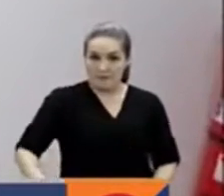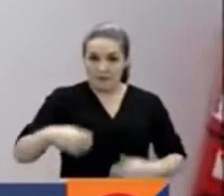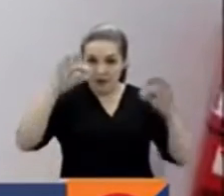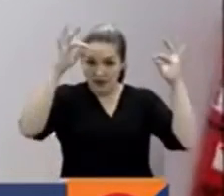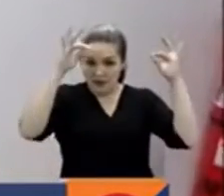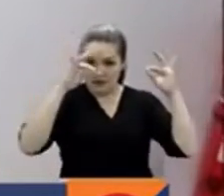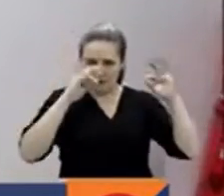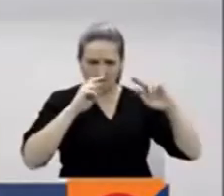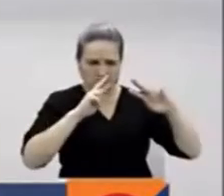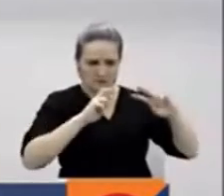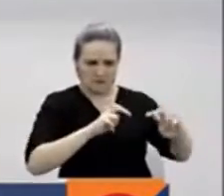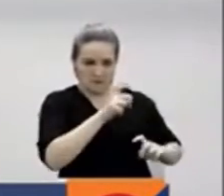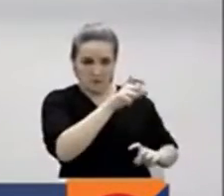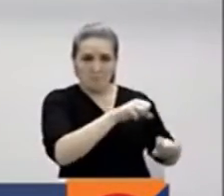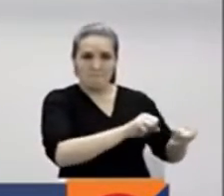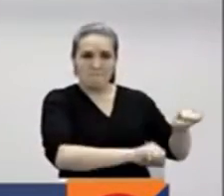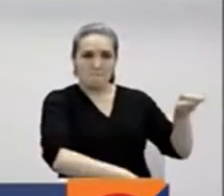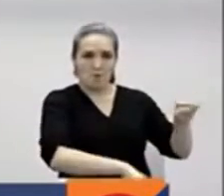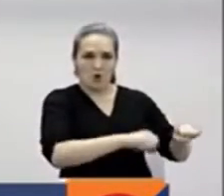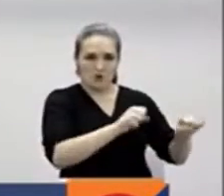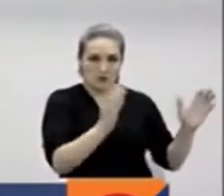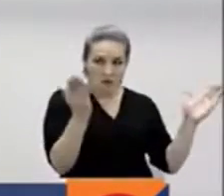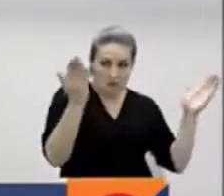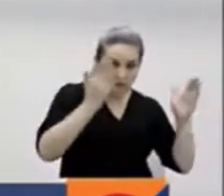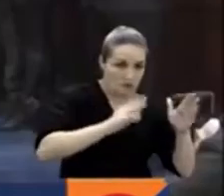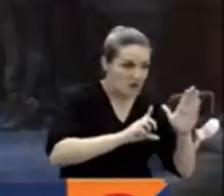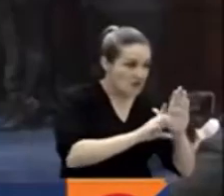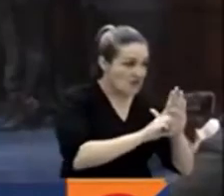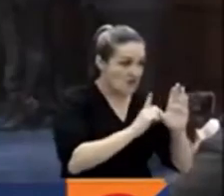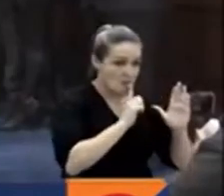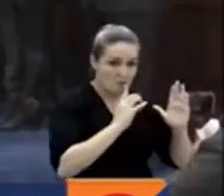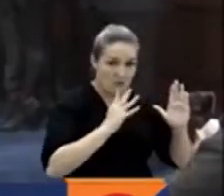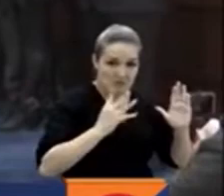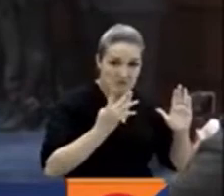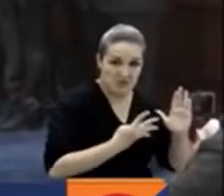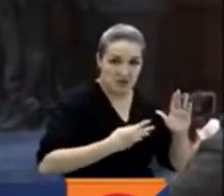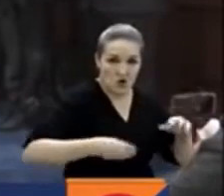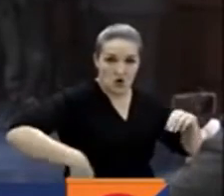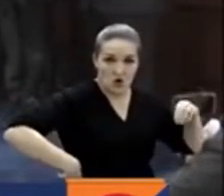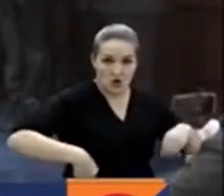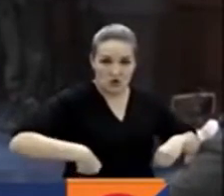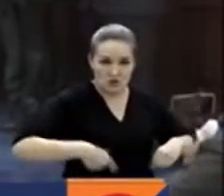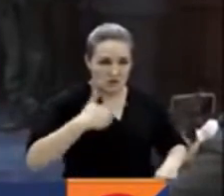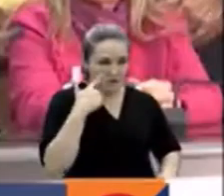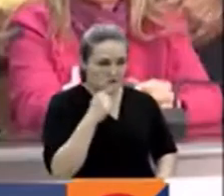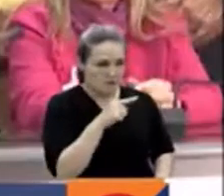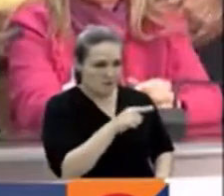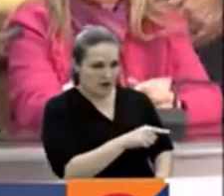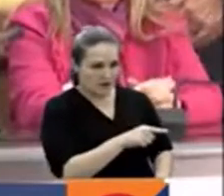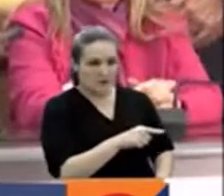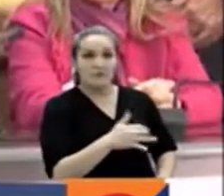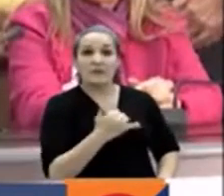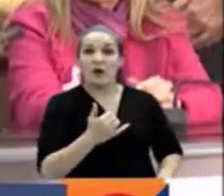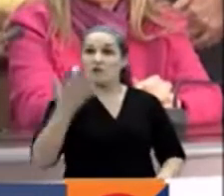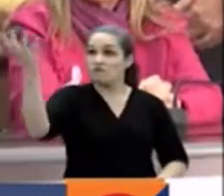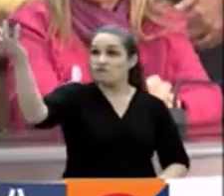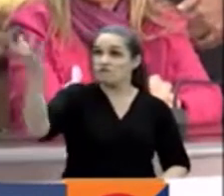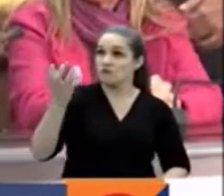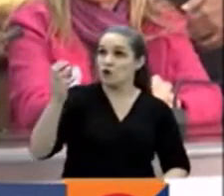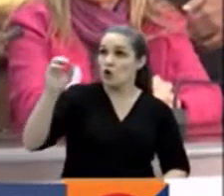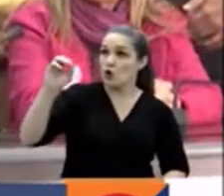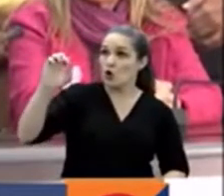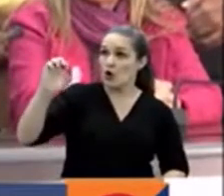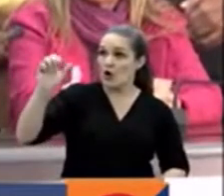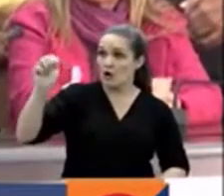Siendo investigado como potencial cabeza de una estructura de corrupción, su Congreso asegura que dialogará con los emisarios de la OEA, pero